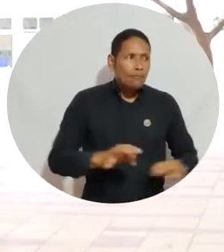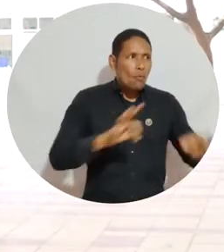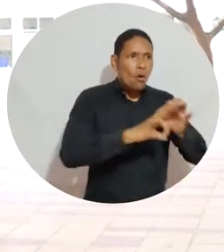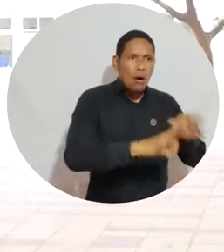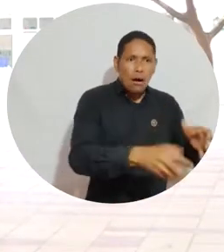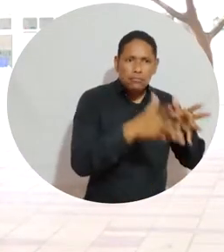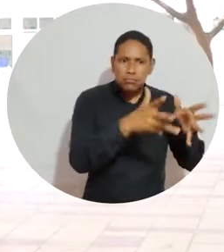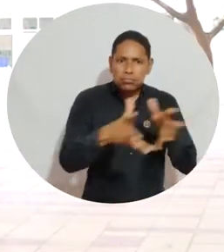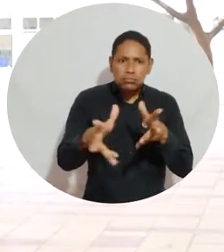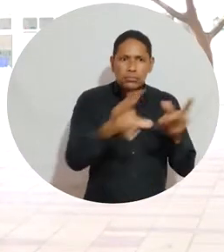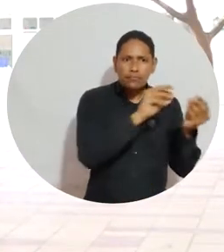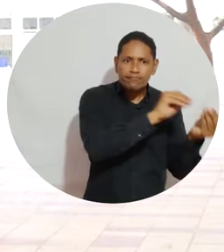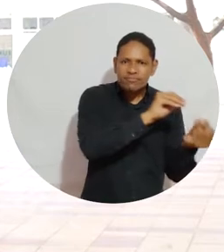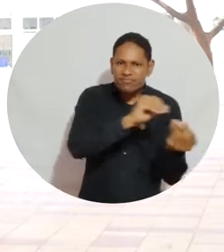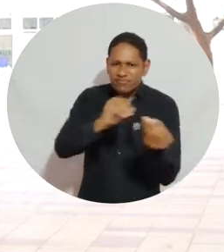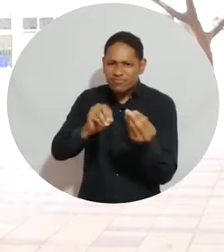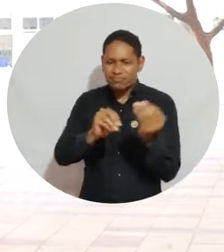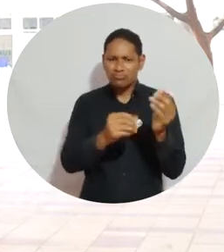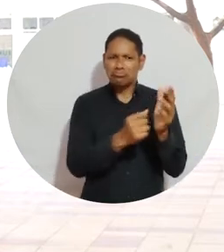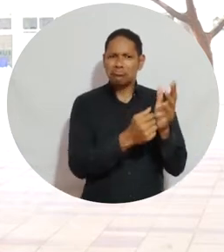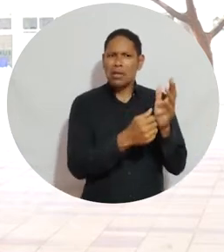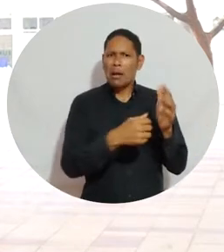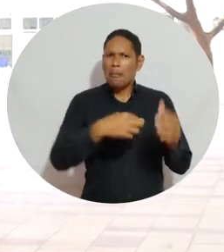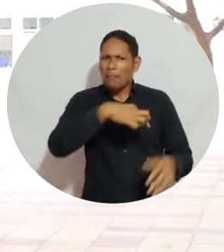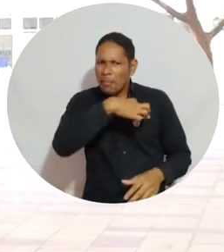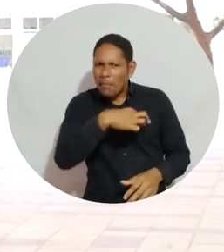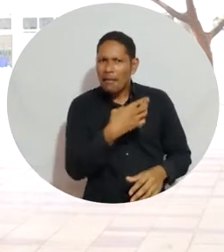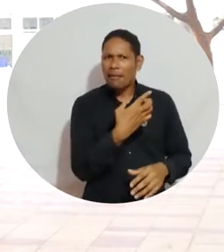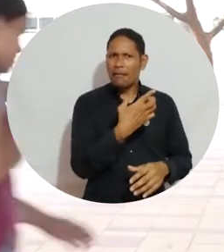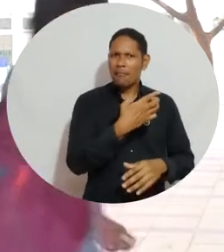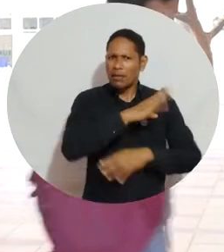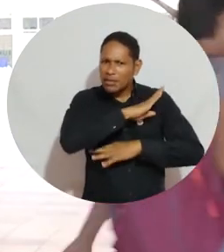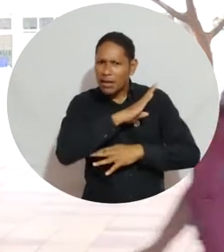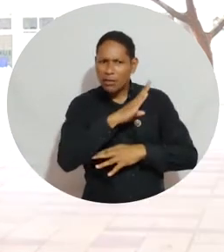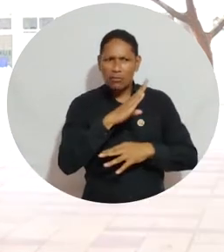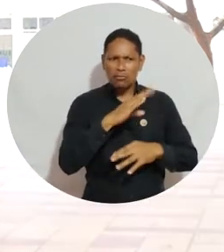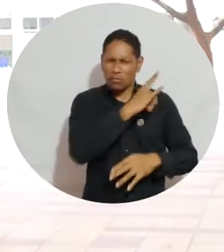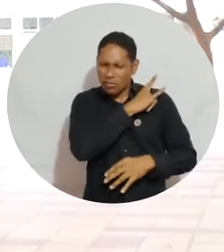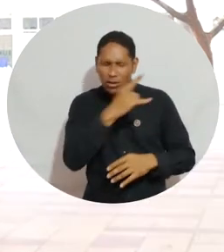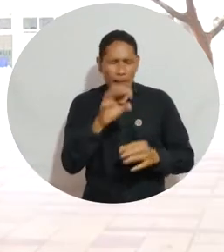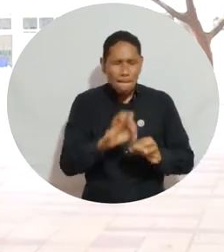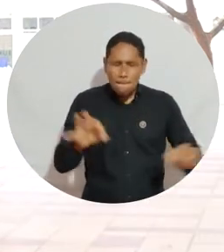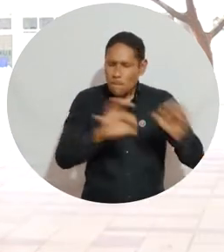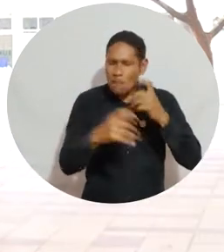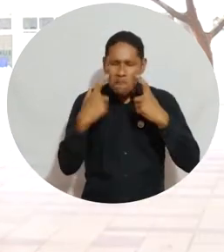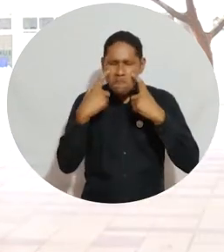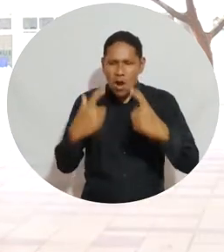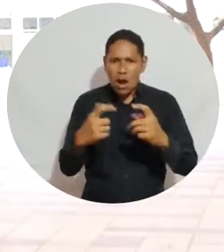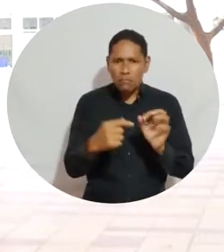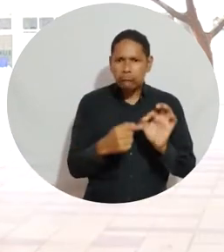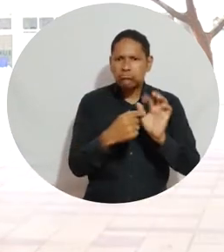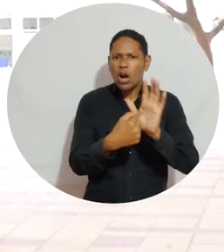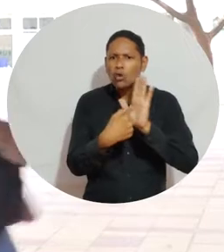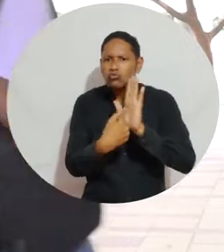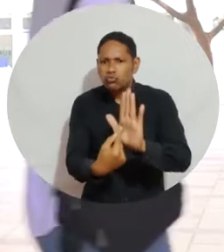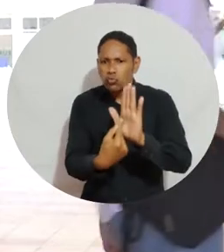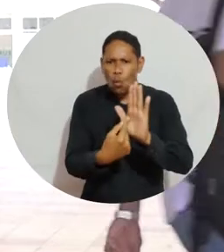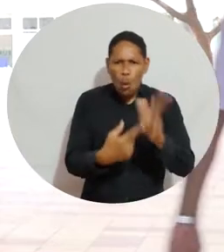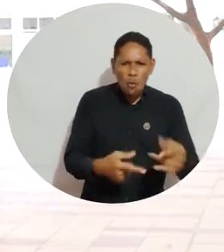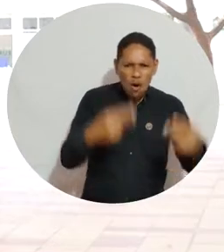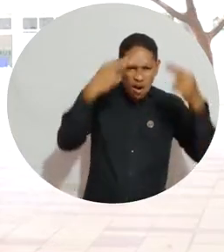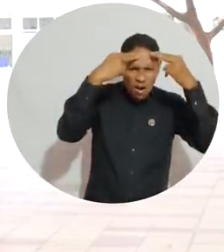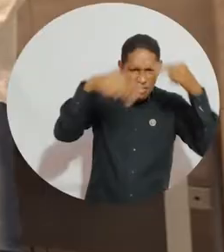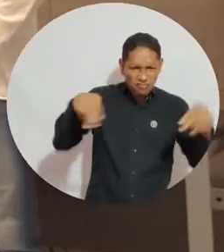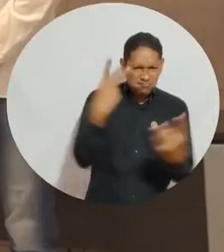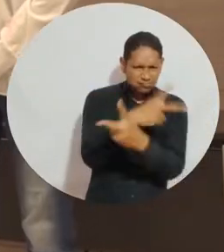vocación de ser docentes educadores en todos los niveles, podamos adoptar un rol protagónico para la erradicación de la